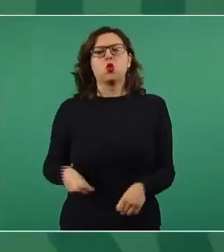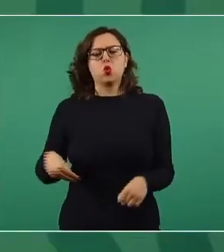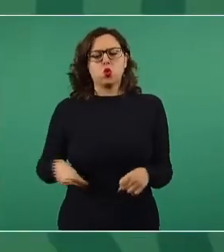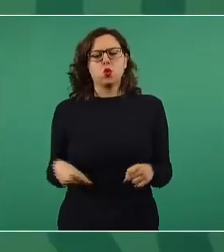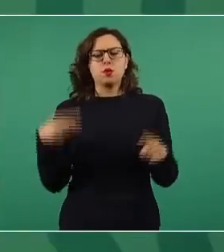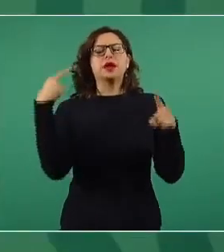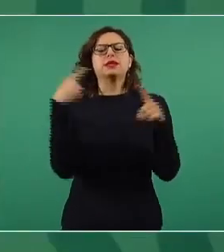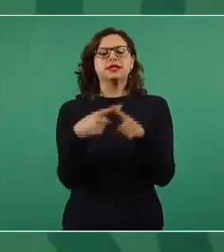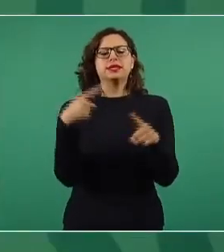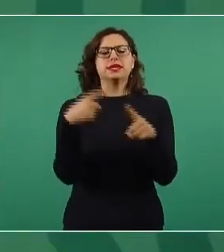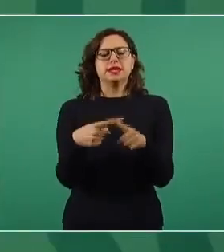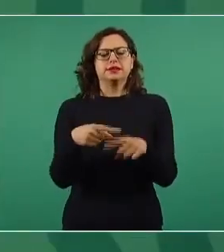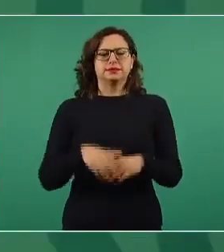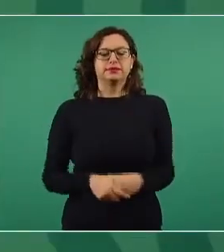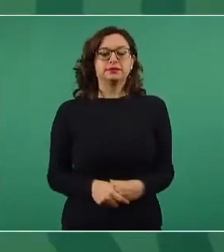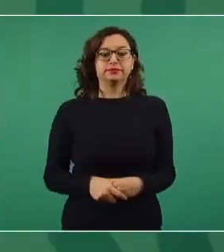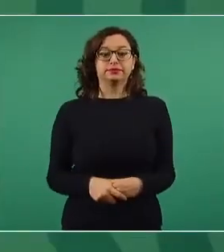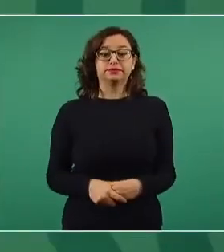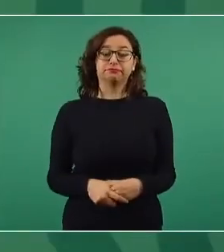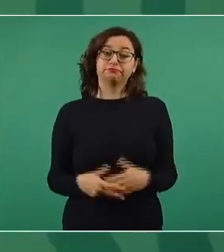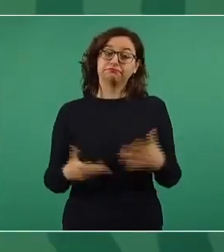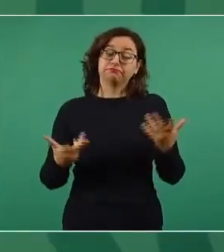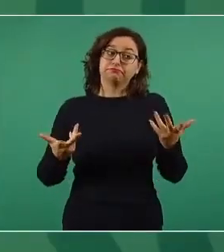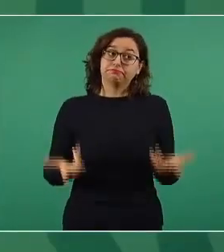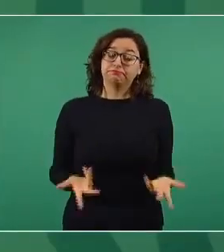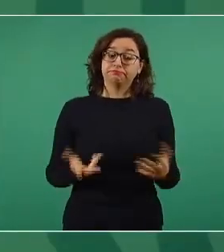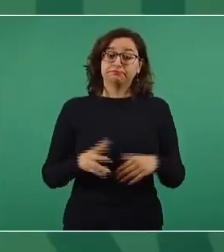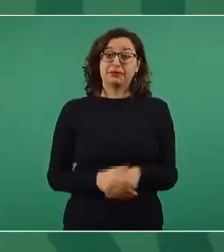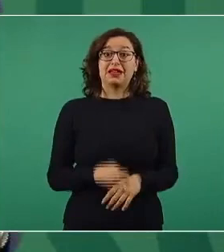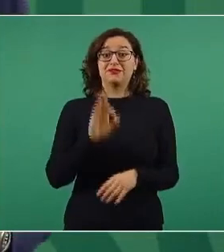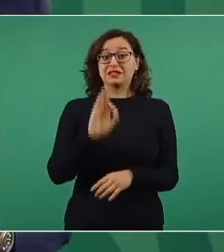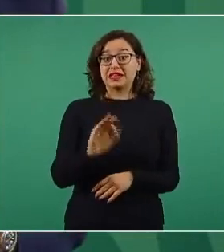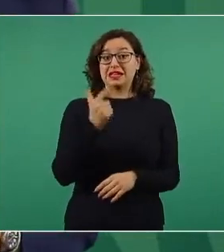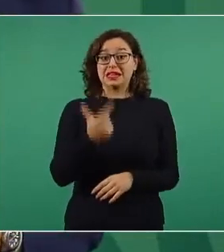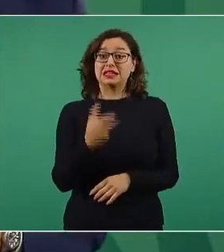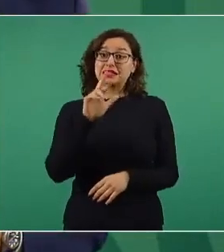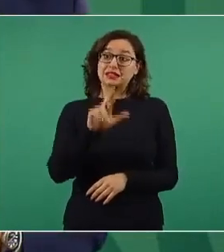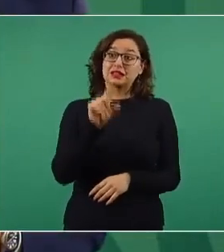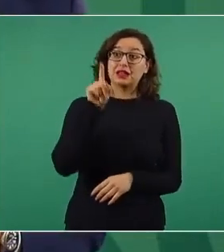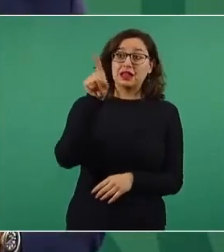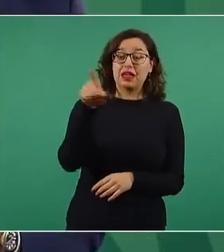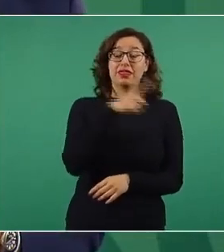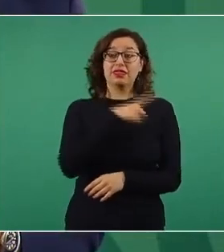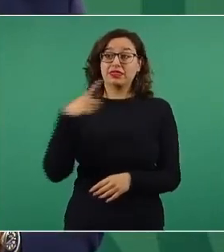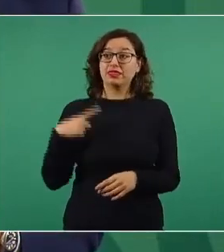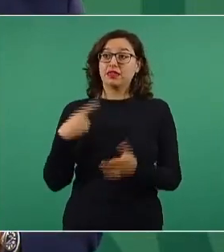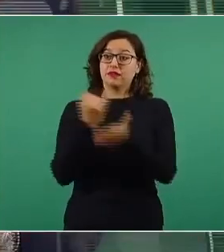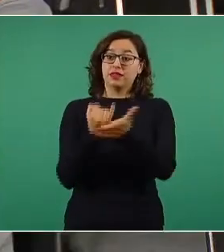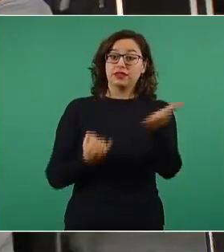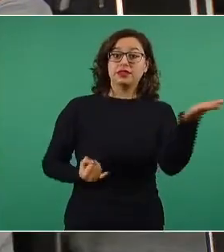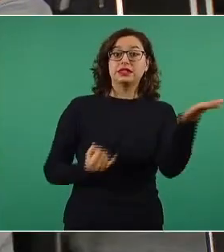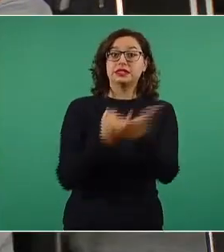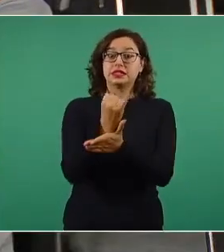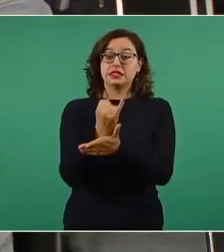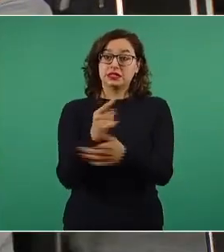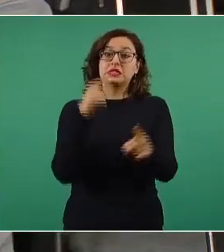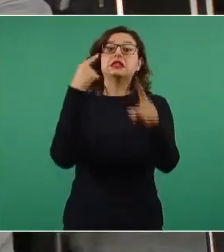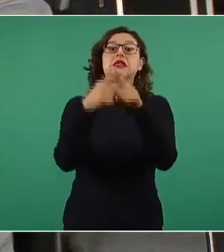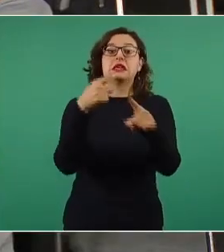Pues lo tiene que resolver la autoridad competente, en este caso la fiscalía. Sí, pero ¿la responsabilidad política de quién es?